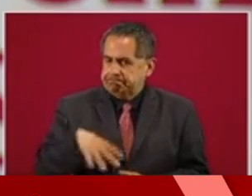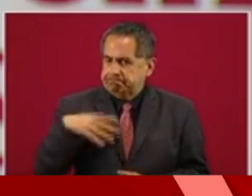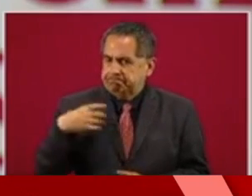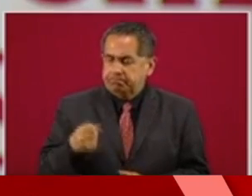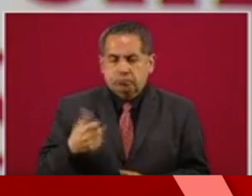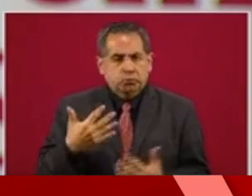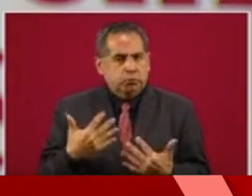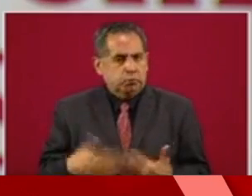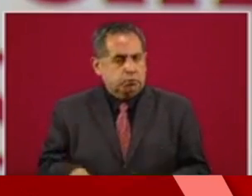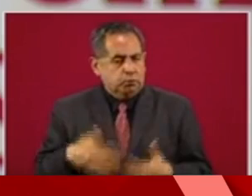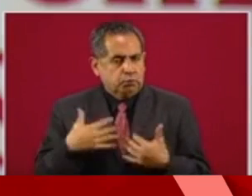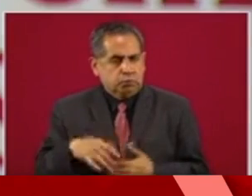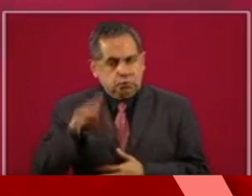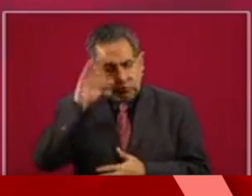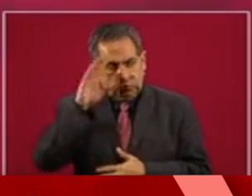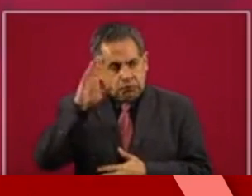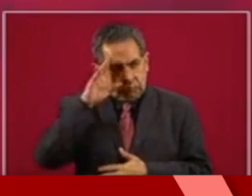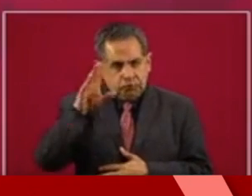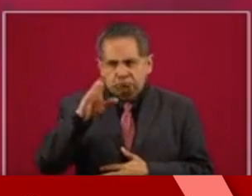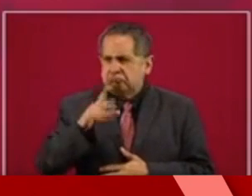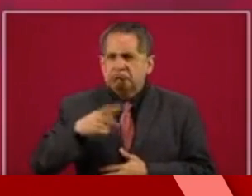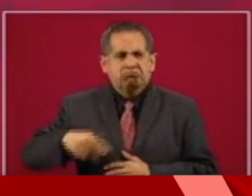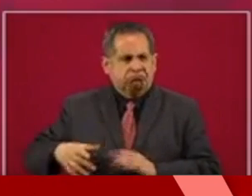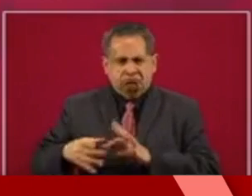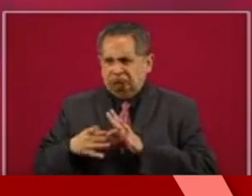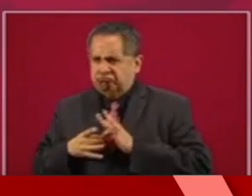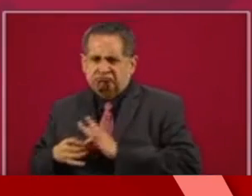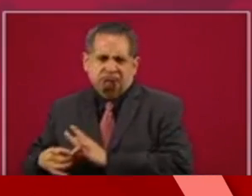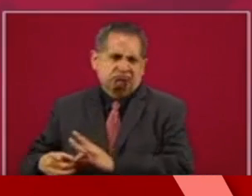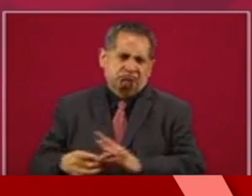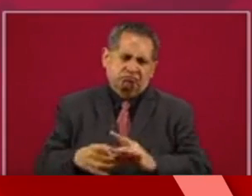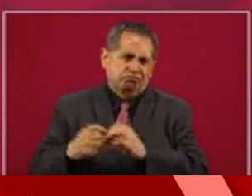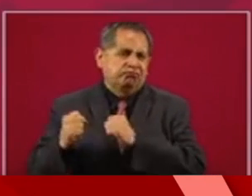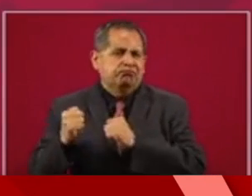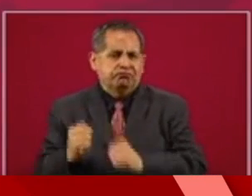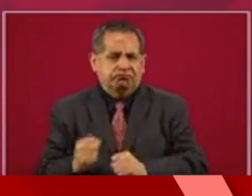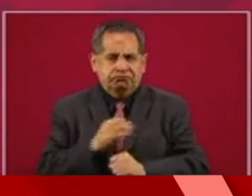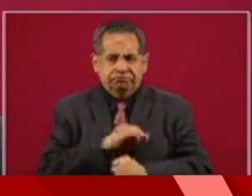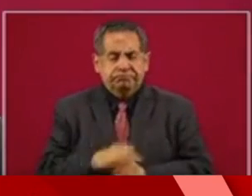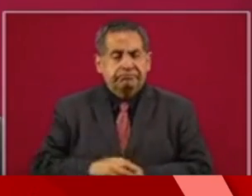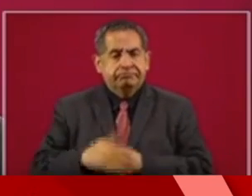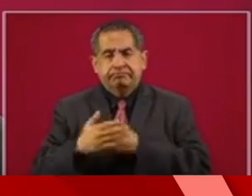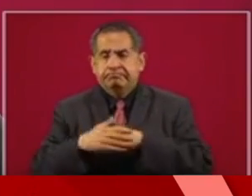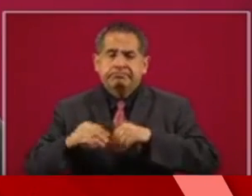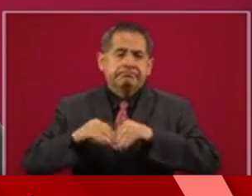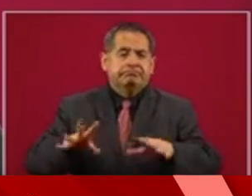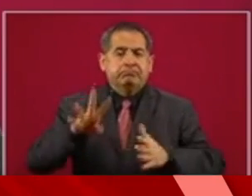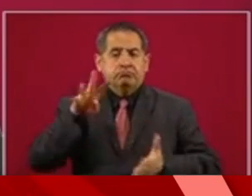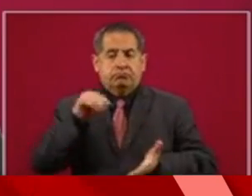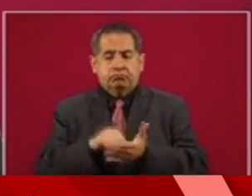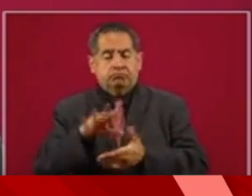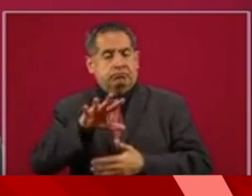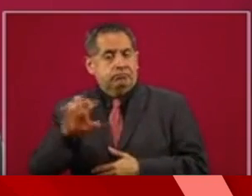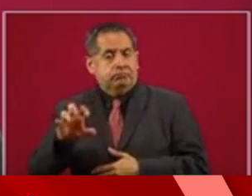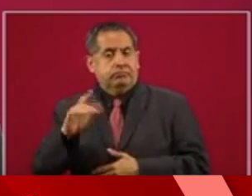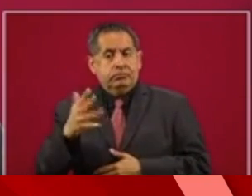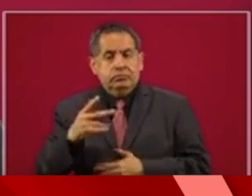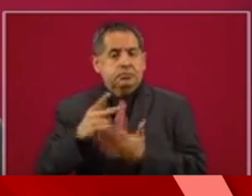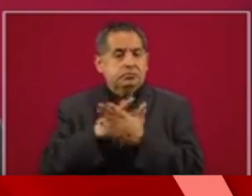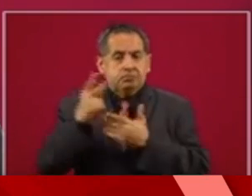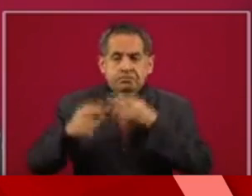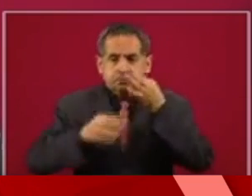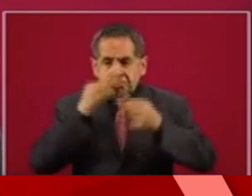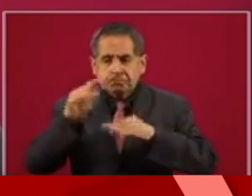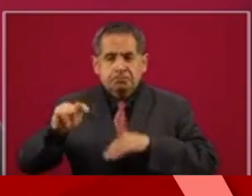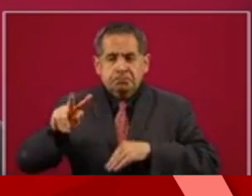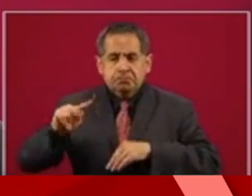del tamaño de nuestras alianzas. Se producirán y transmitirán más de cuatro mil 550 programas